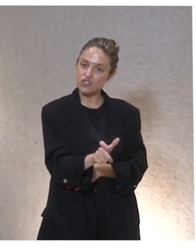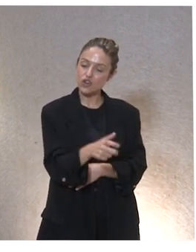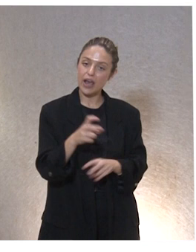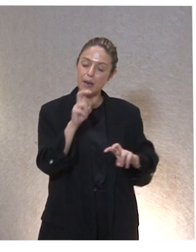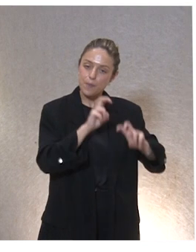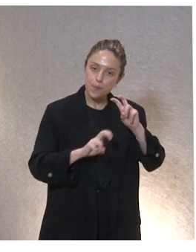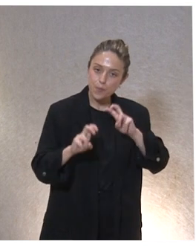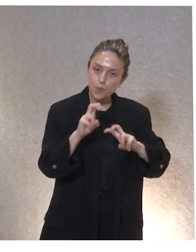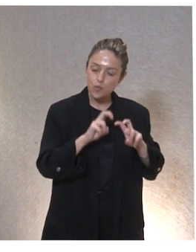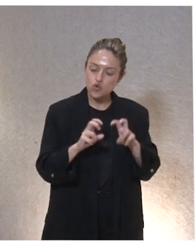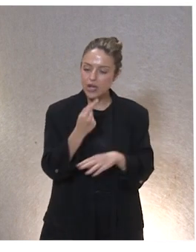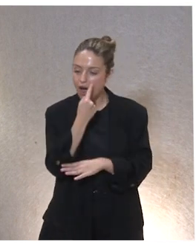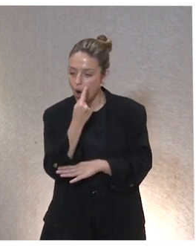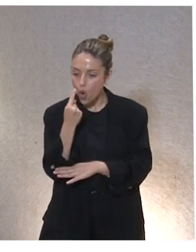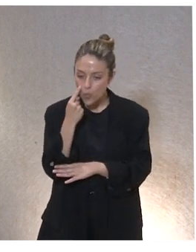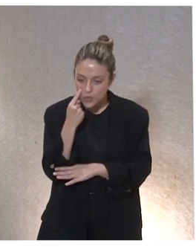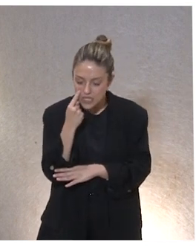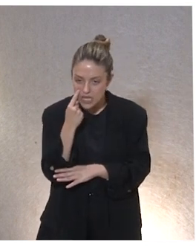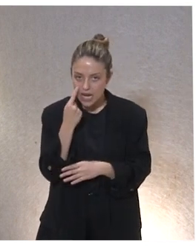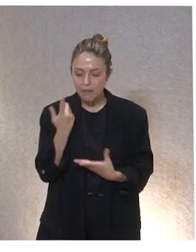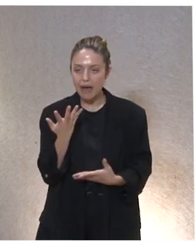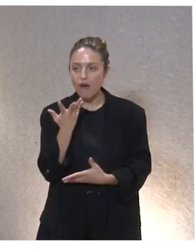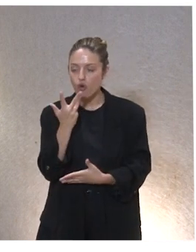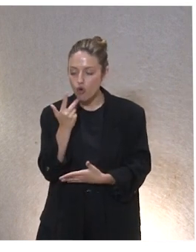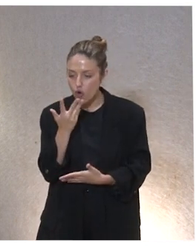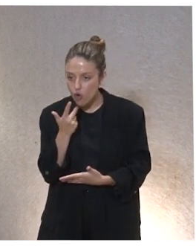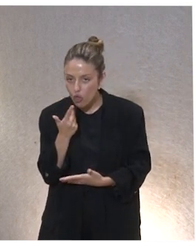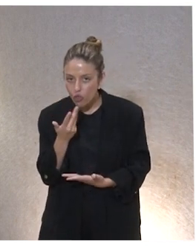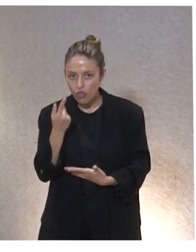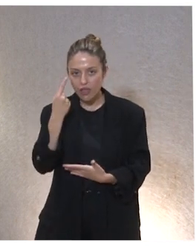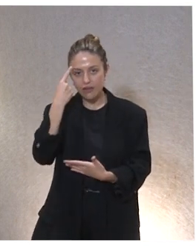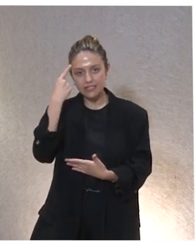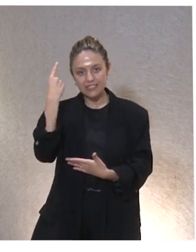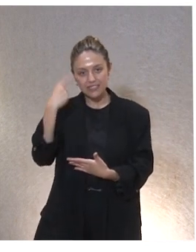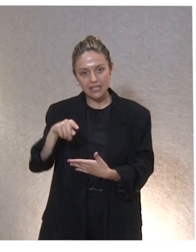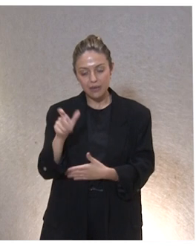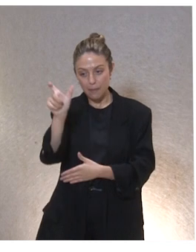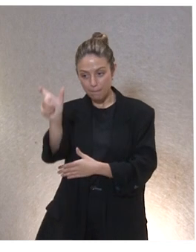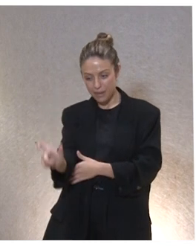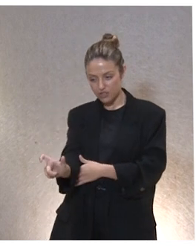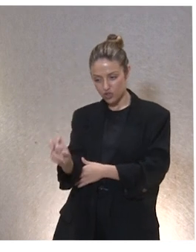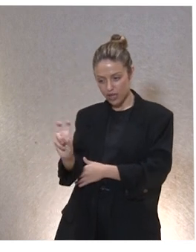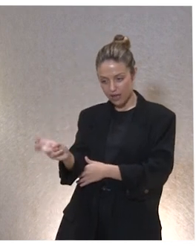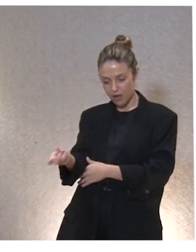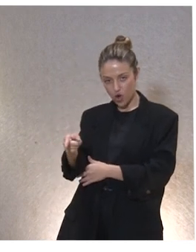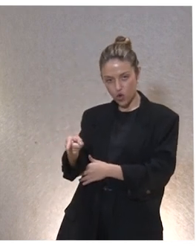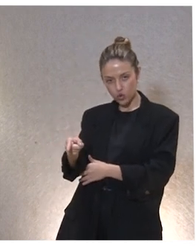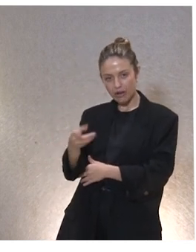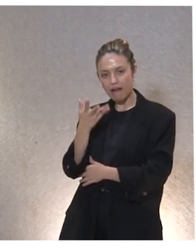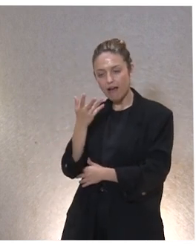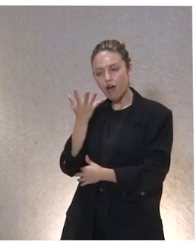basándose en la observación en el conocimiento de las preferencias de la persona en sus